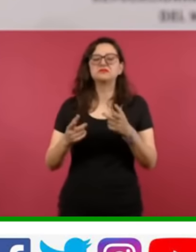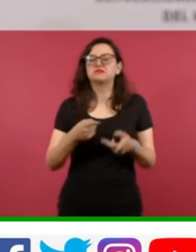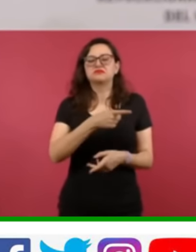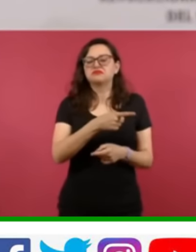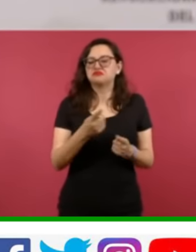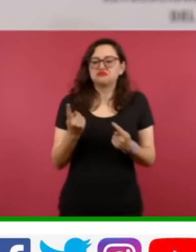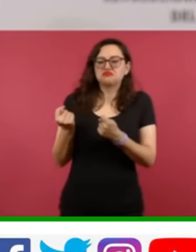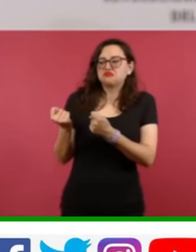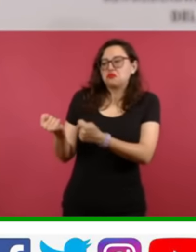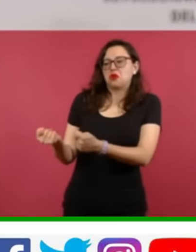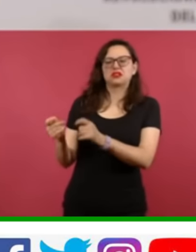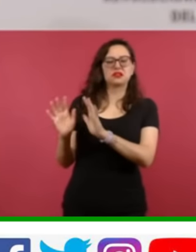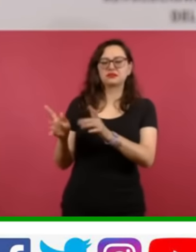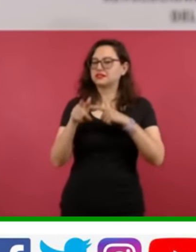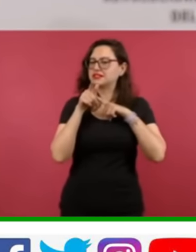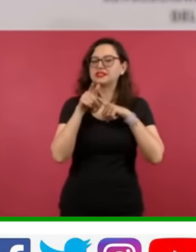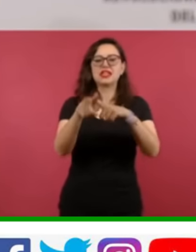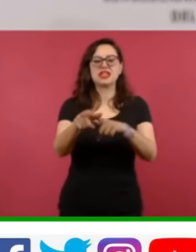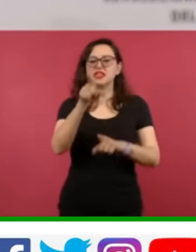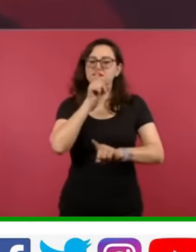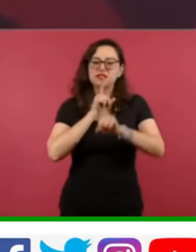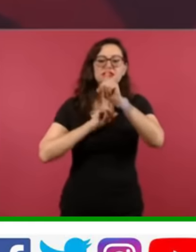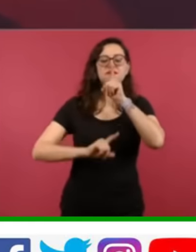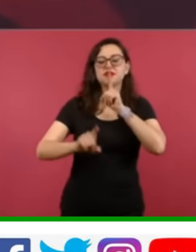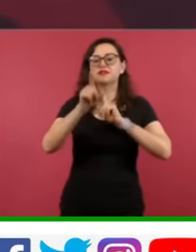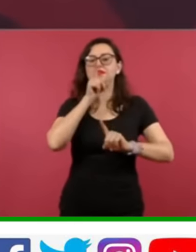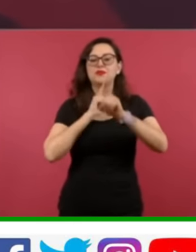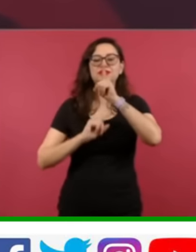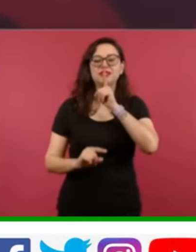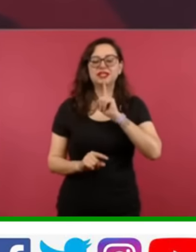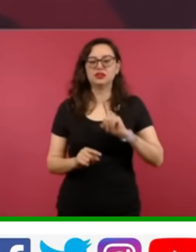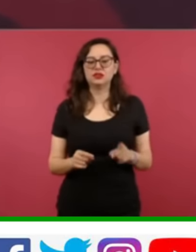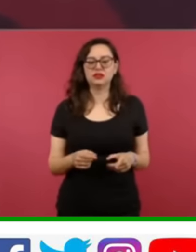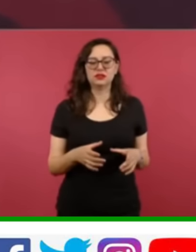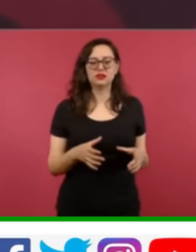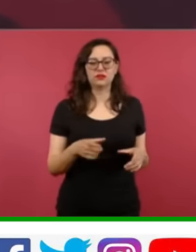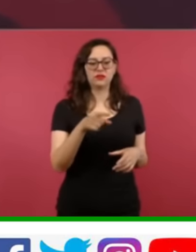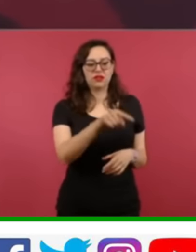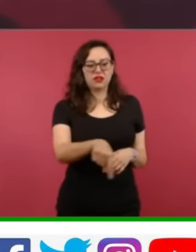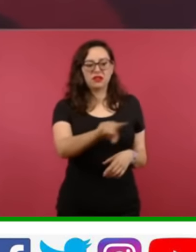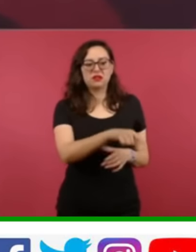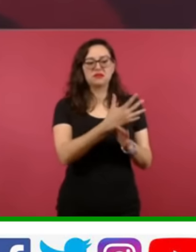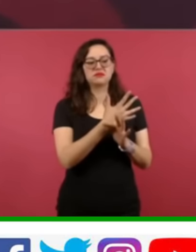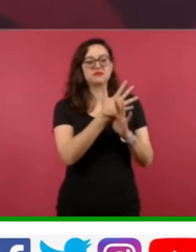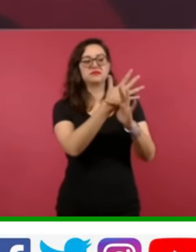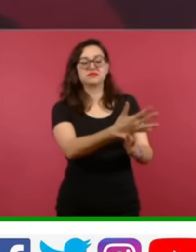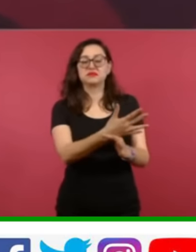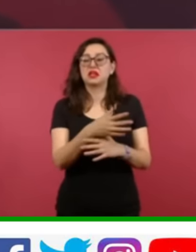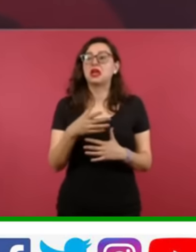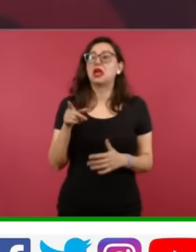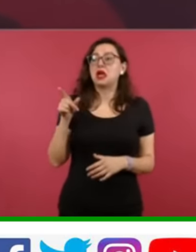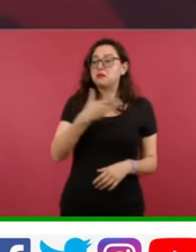diciendo que nos vamos a robar las Afores, como dicen los de Azteca.